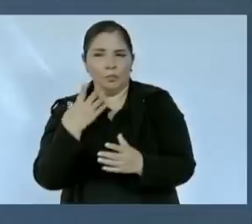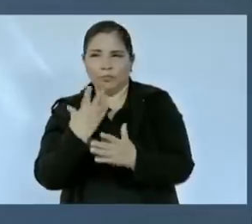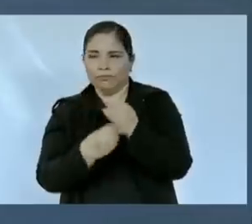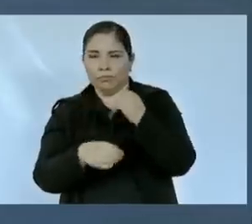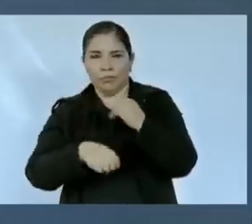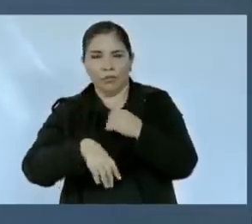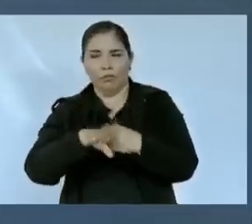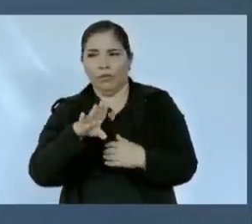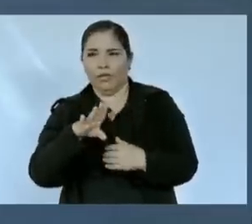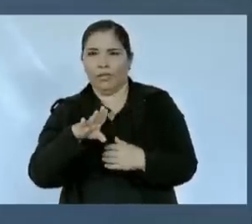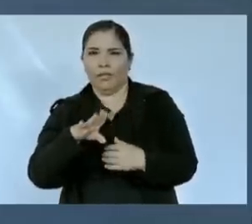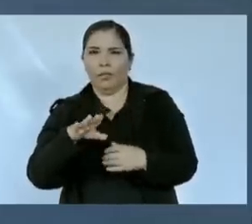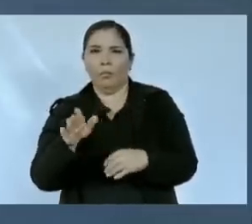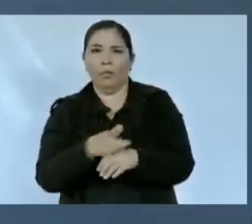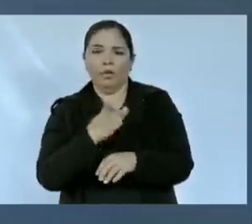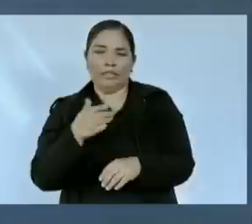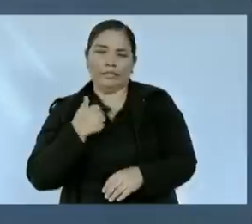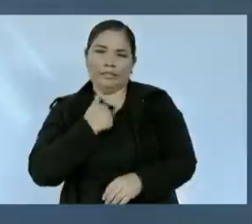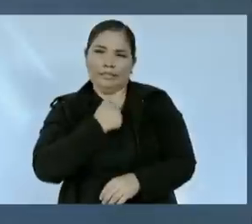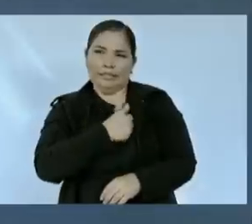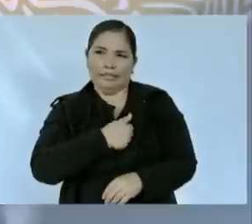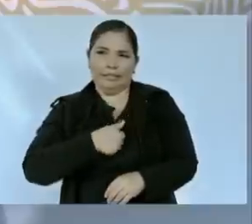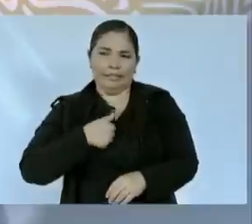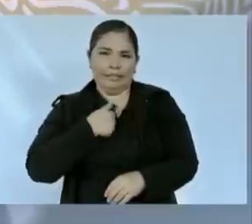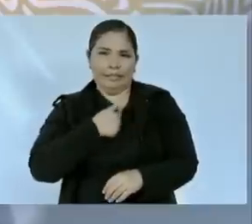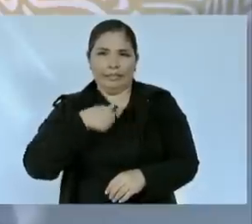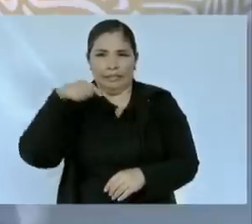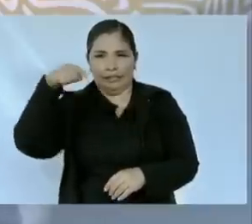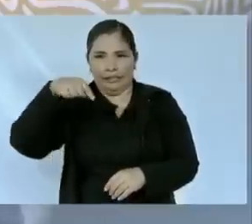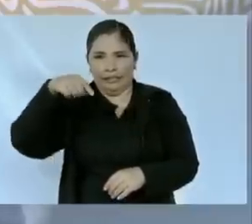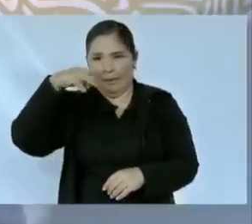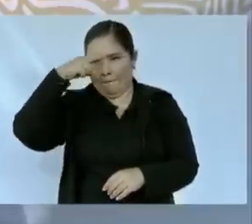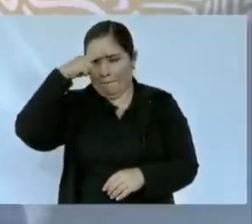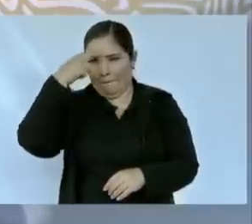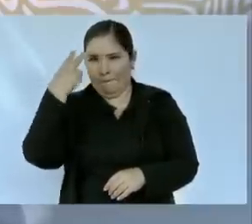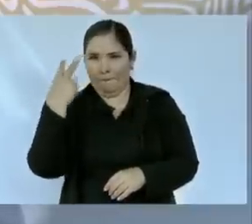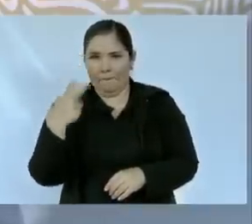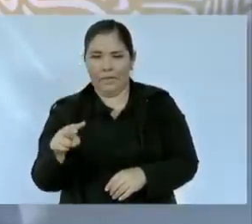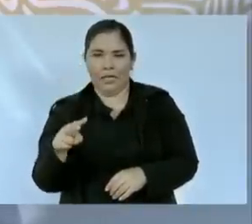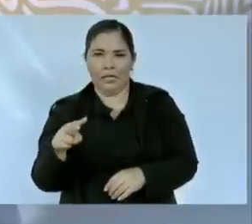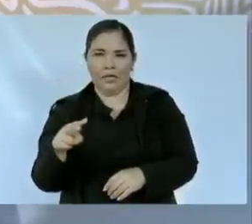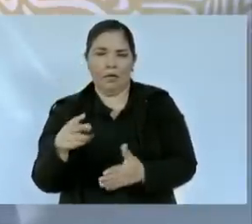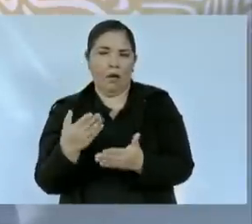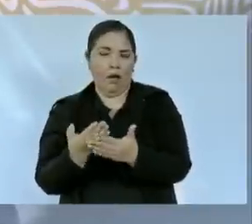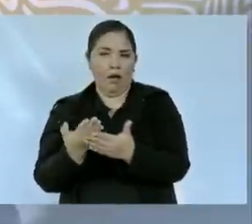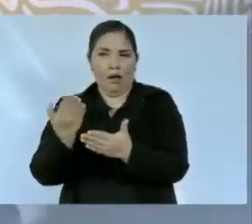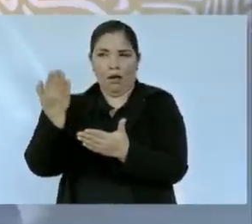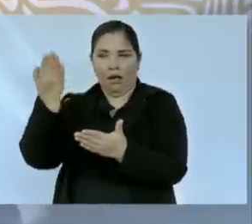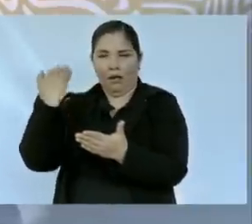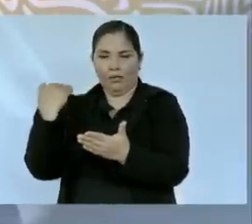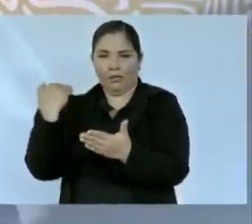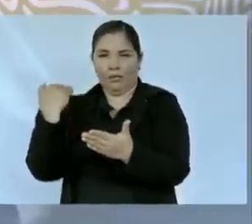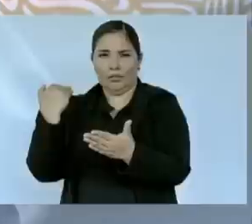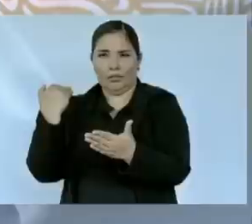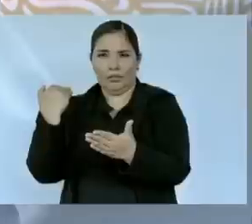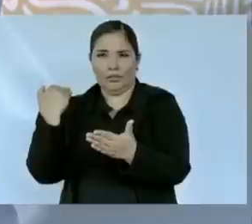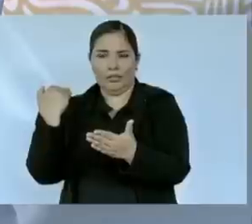lamentablemente en nuestro país hubo un tiempo en que se